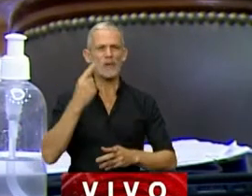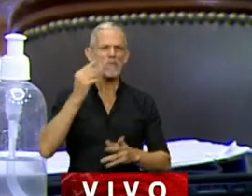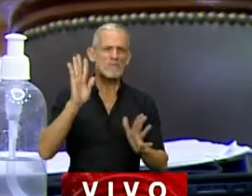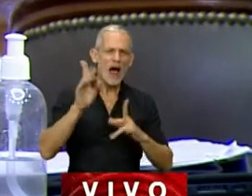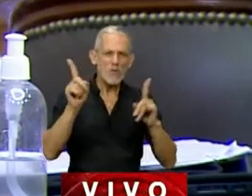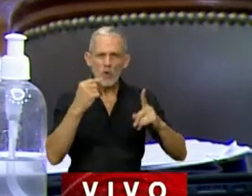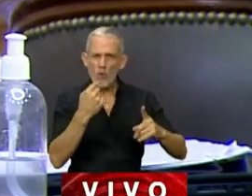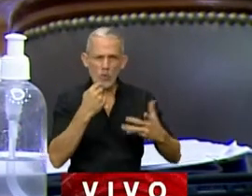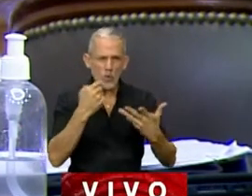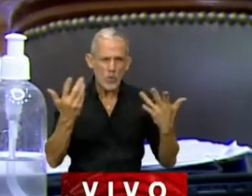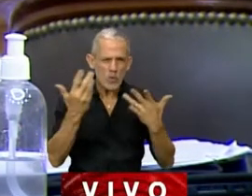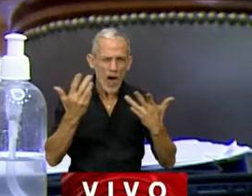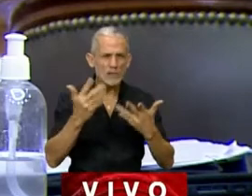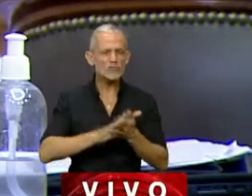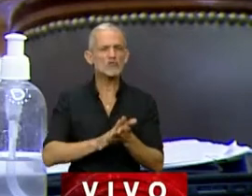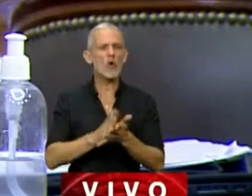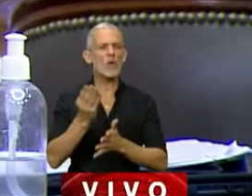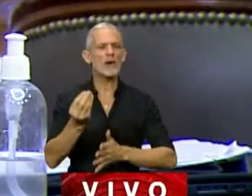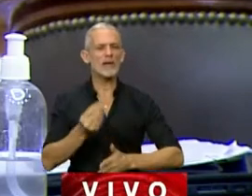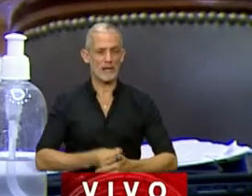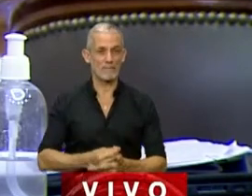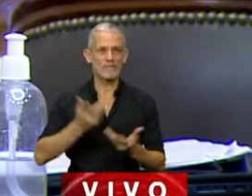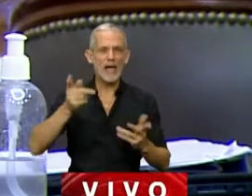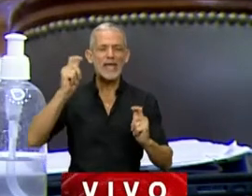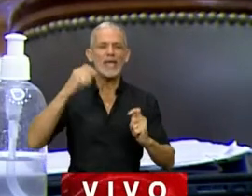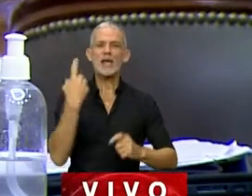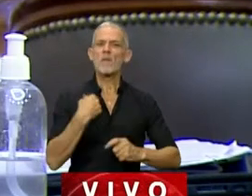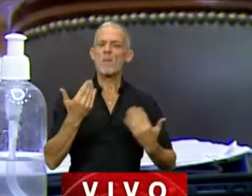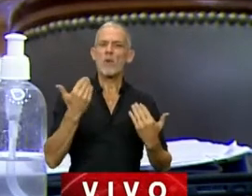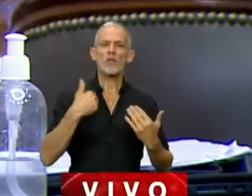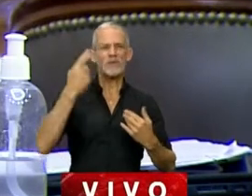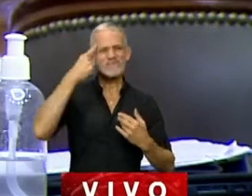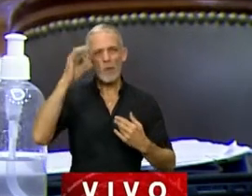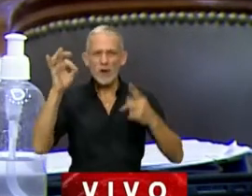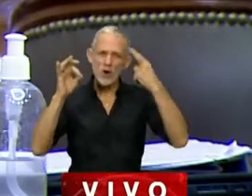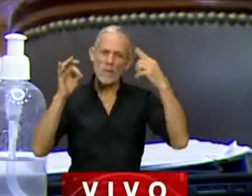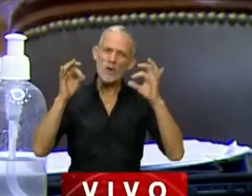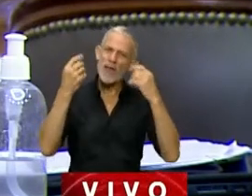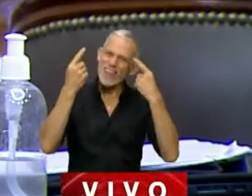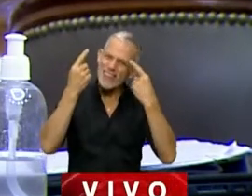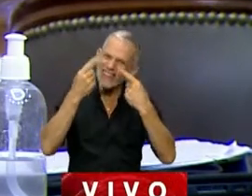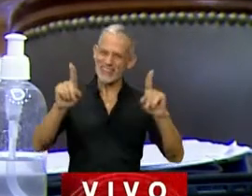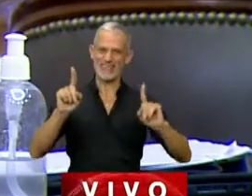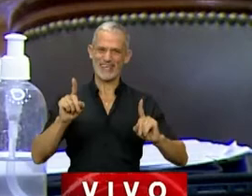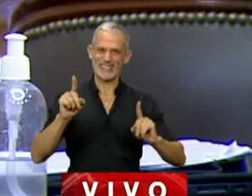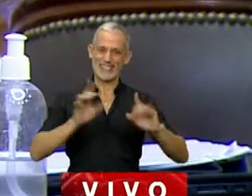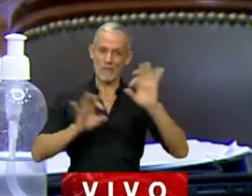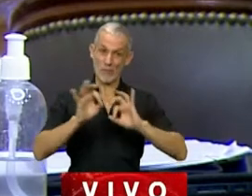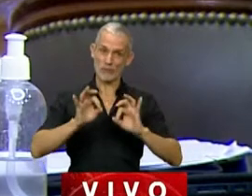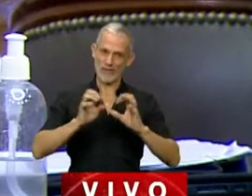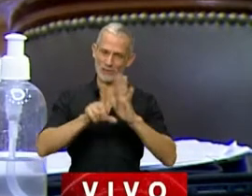algunas dudas que se tiran respecto de quienes podemos tener algunas diferencias en este proyecto que hoy estamos tratando.